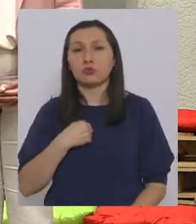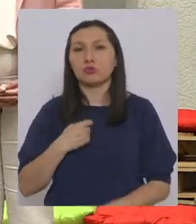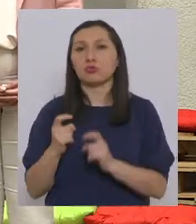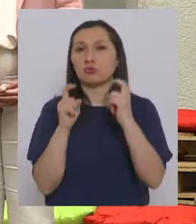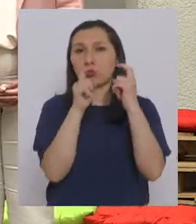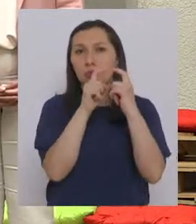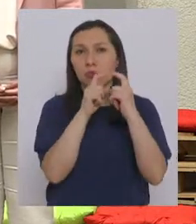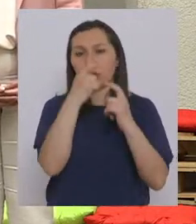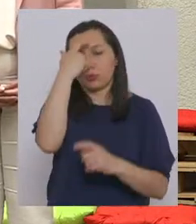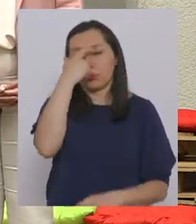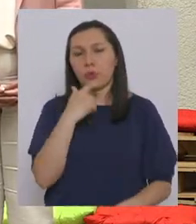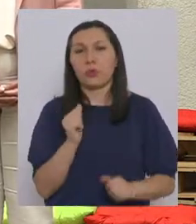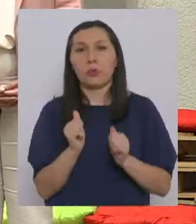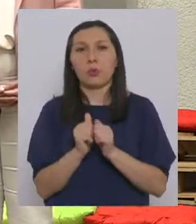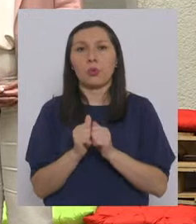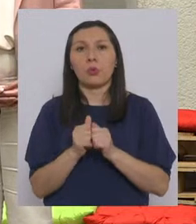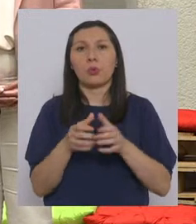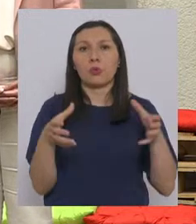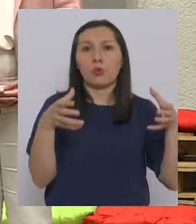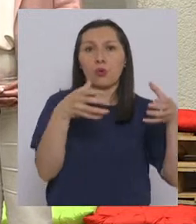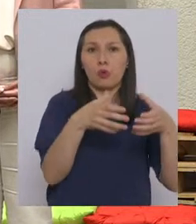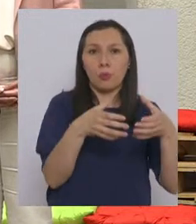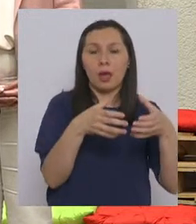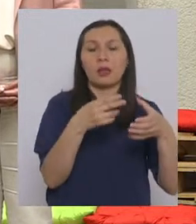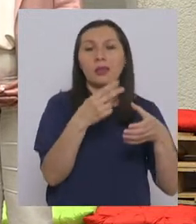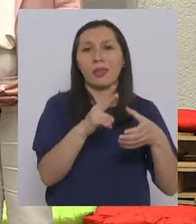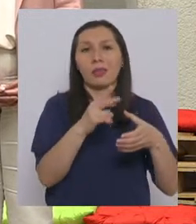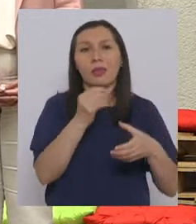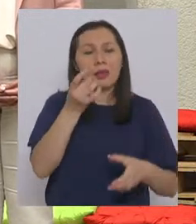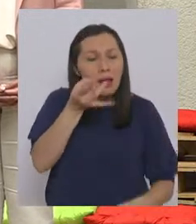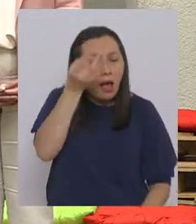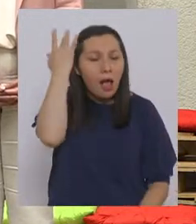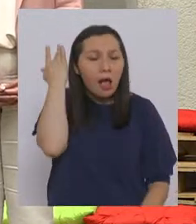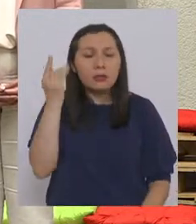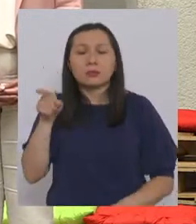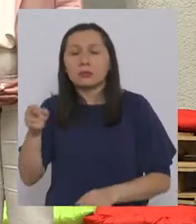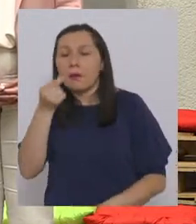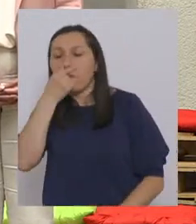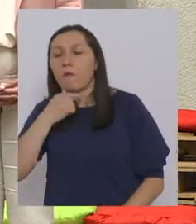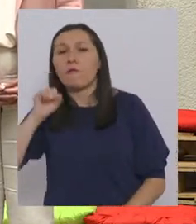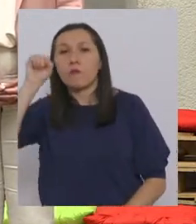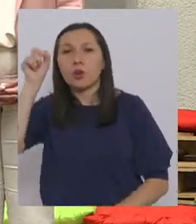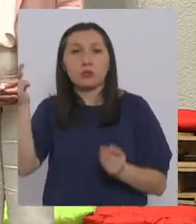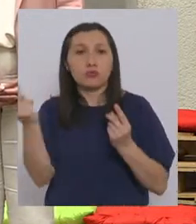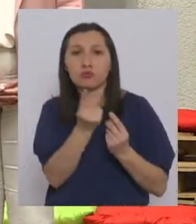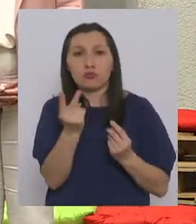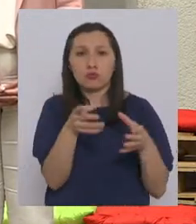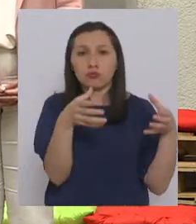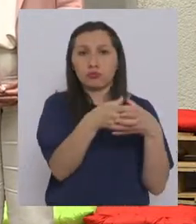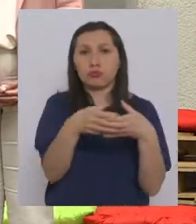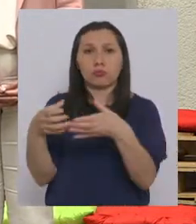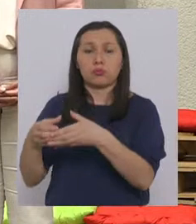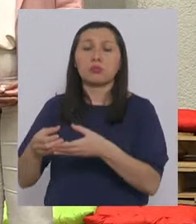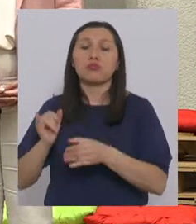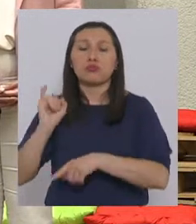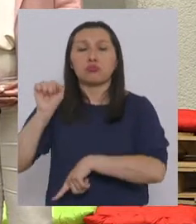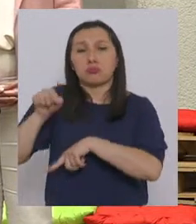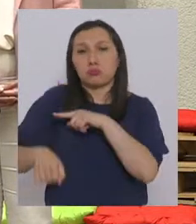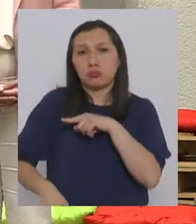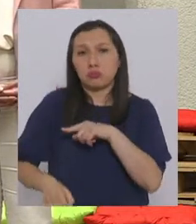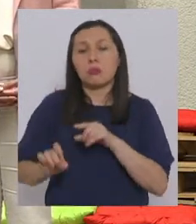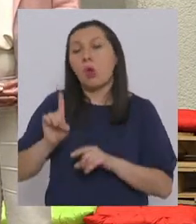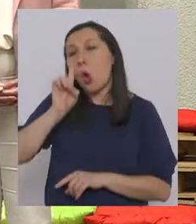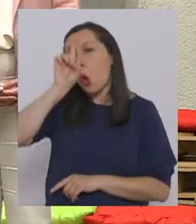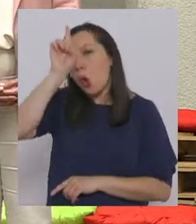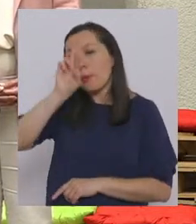contactado personalmente con los comandos tanto de José Antonio Cast como de Gabriel Boric y ambos comandos han obviamente accedido a